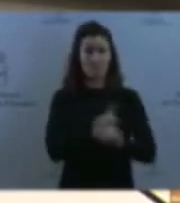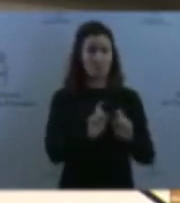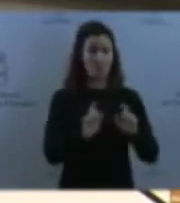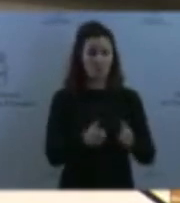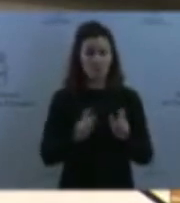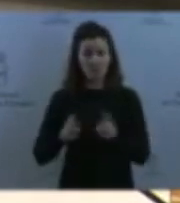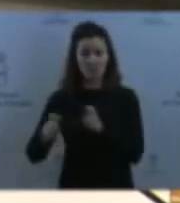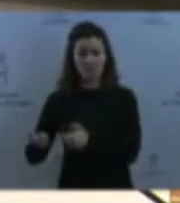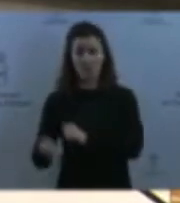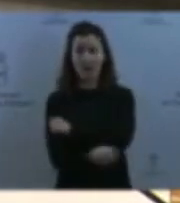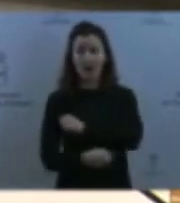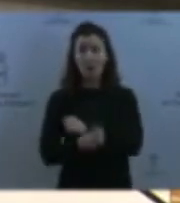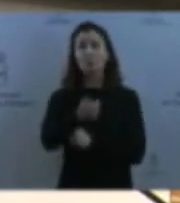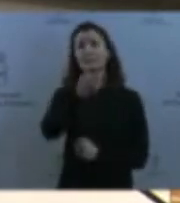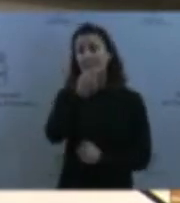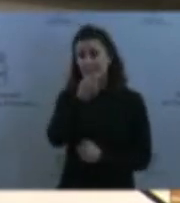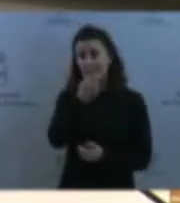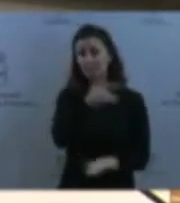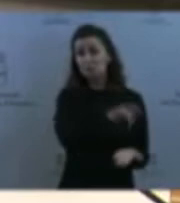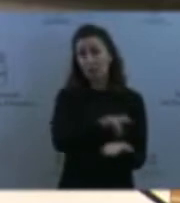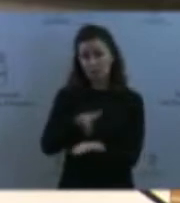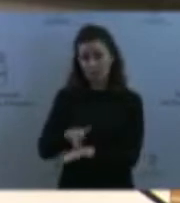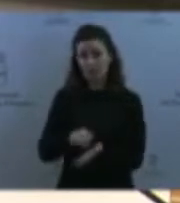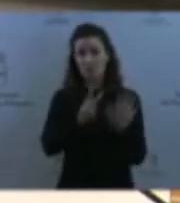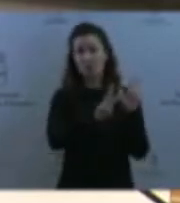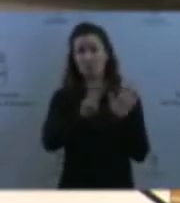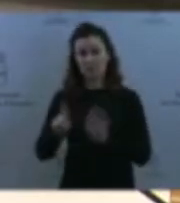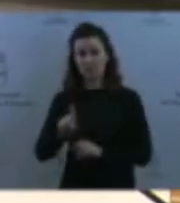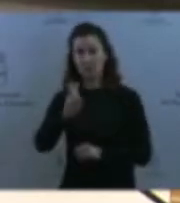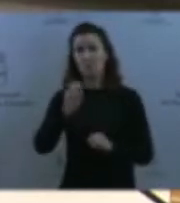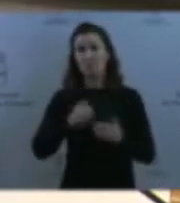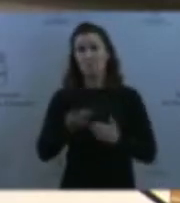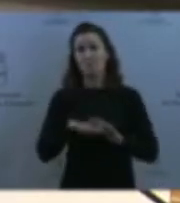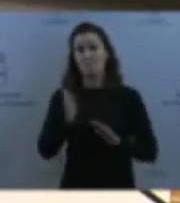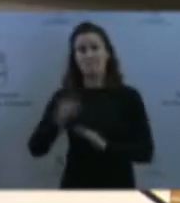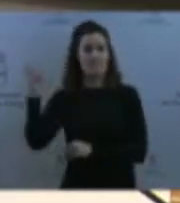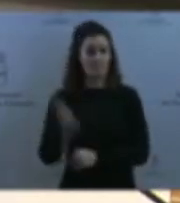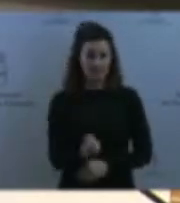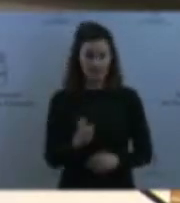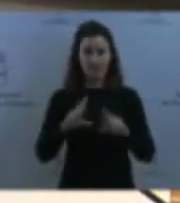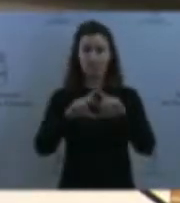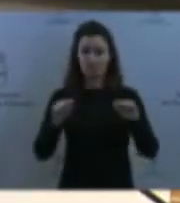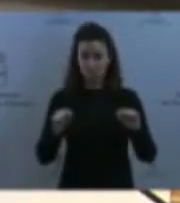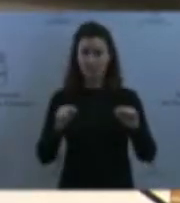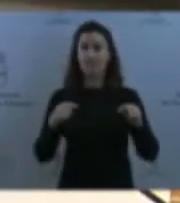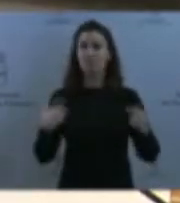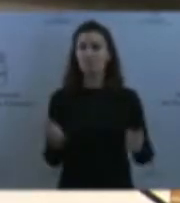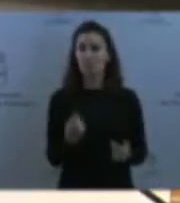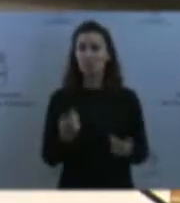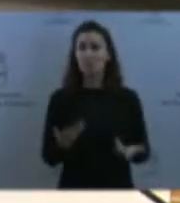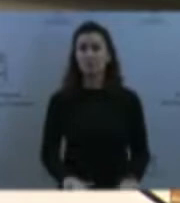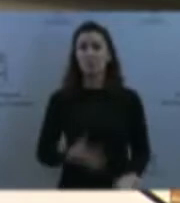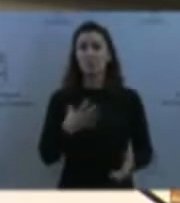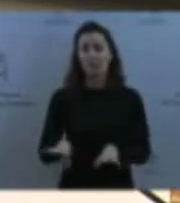teníamos 81 menores no acompañados en Asturias, nuestro compromiso fue que teníamos capacidad para acoger a otros 30. Es decir, en total